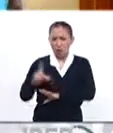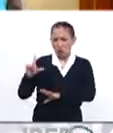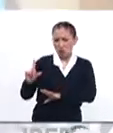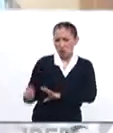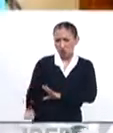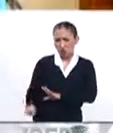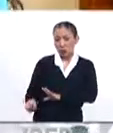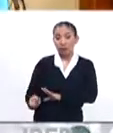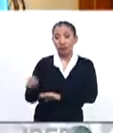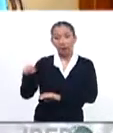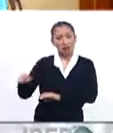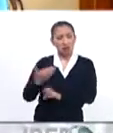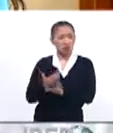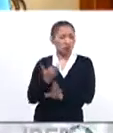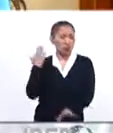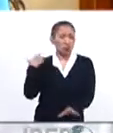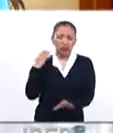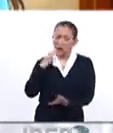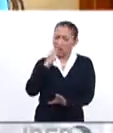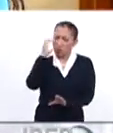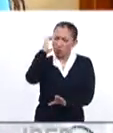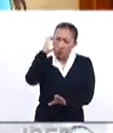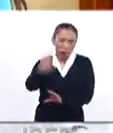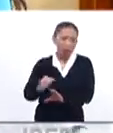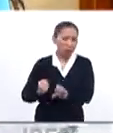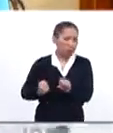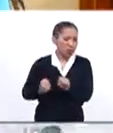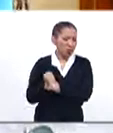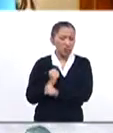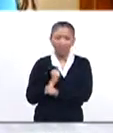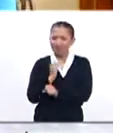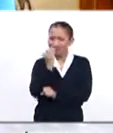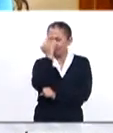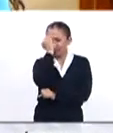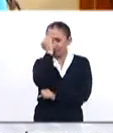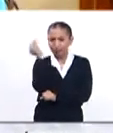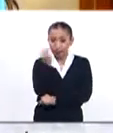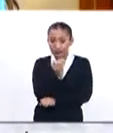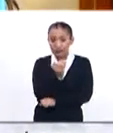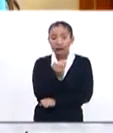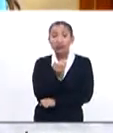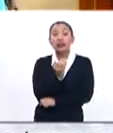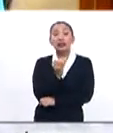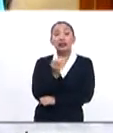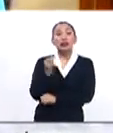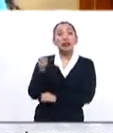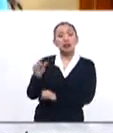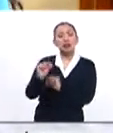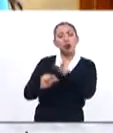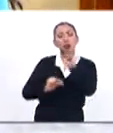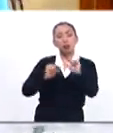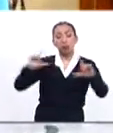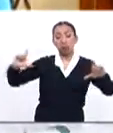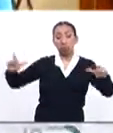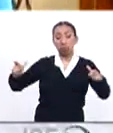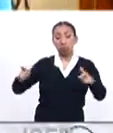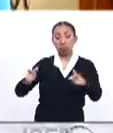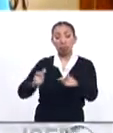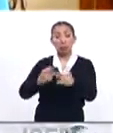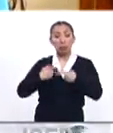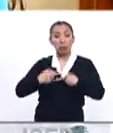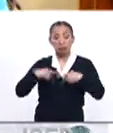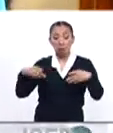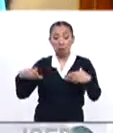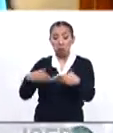a esclavos. Fueron muy maltratados a un nivel imprahumano y poco a poco la población